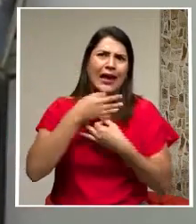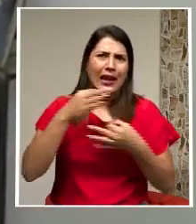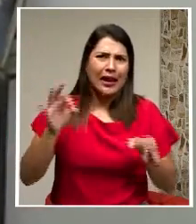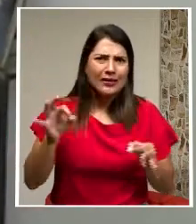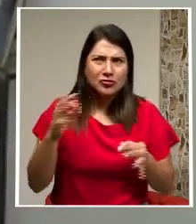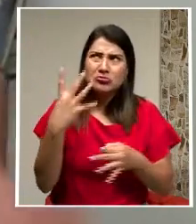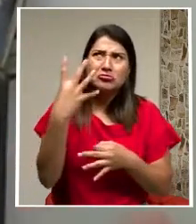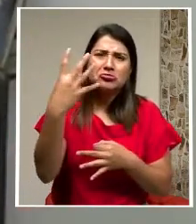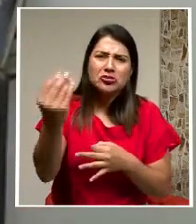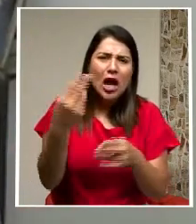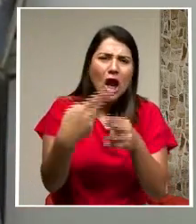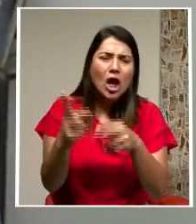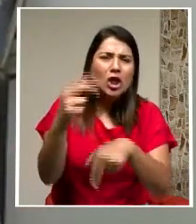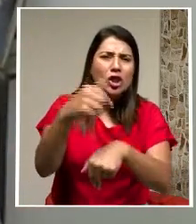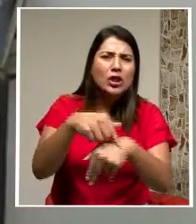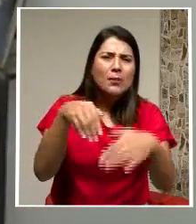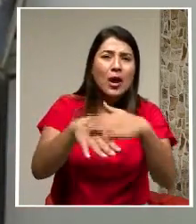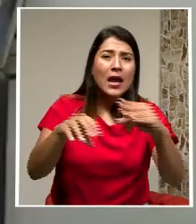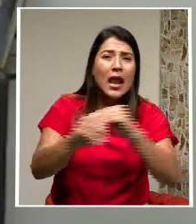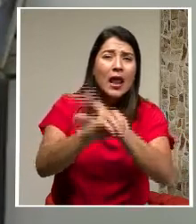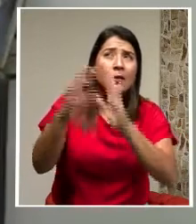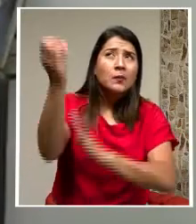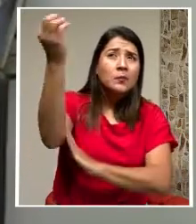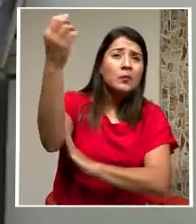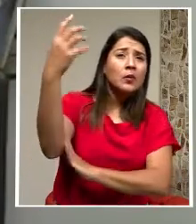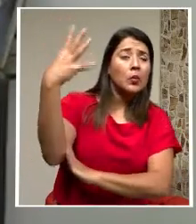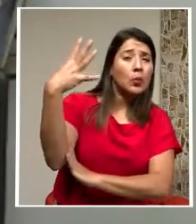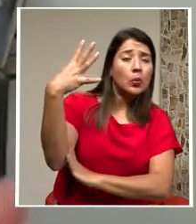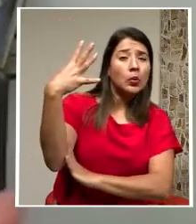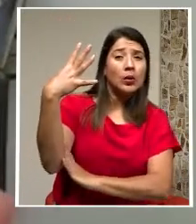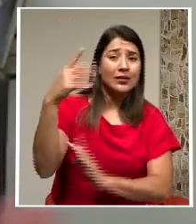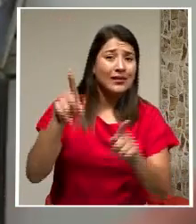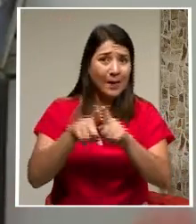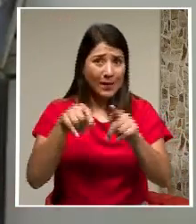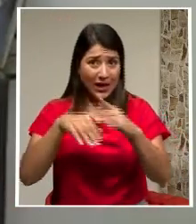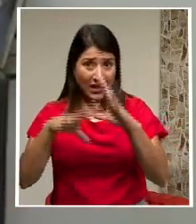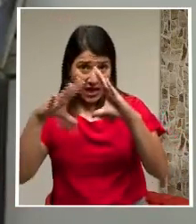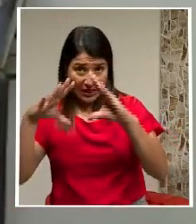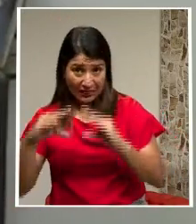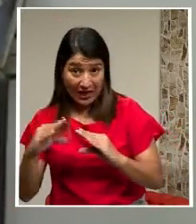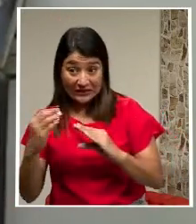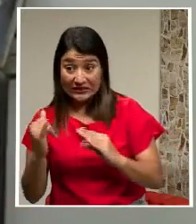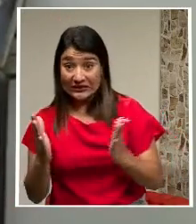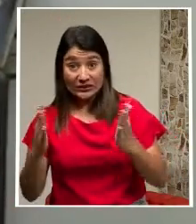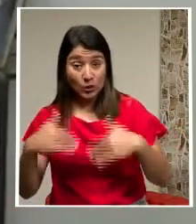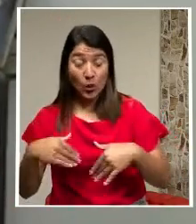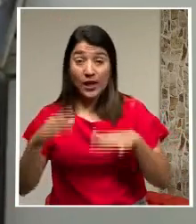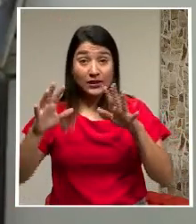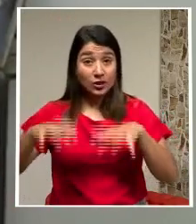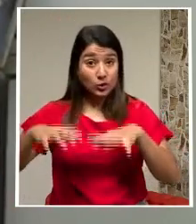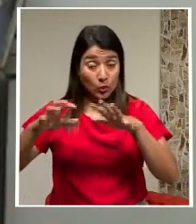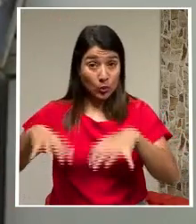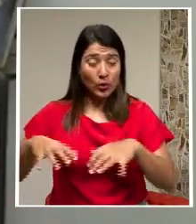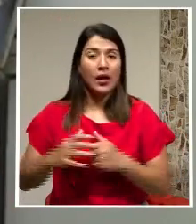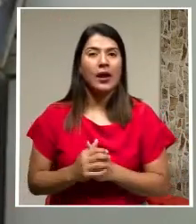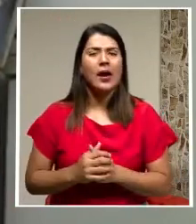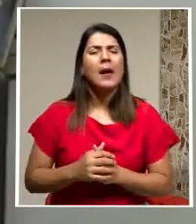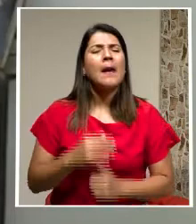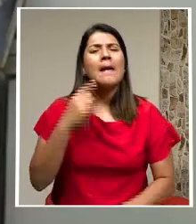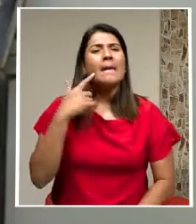sol Durante las horas tempranas de la mañana O en las tardes Si es que la lluvia nos lo permite Para